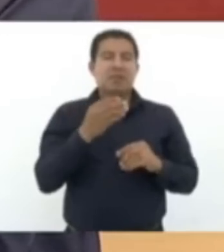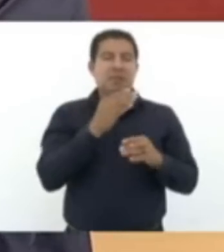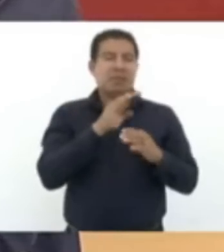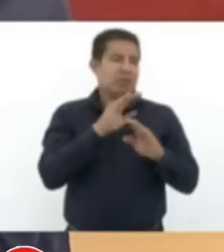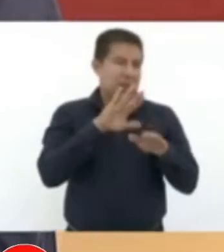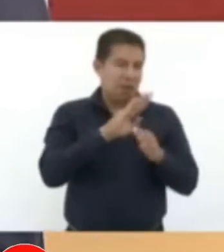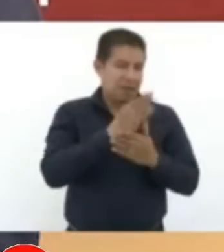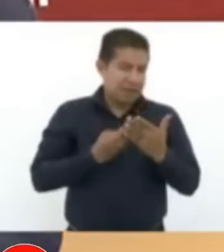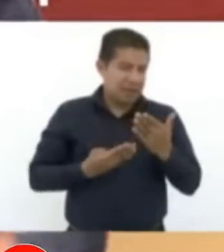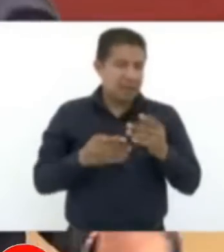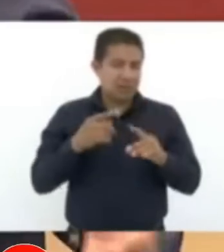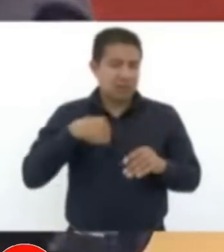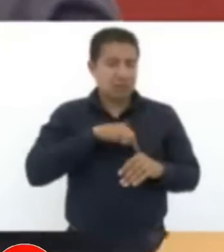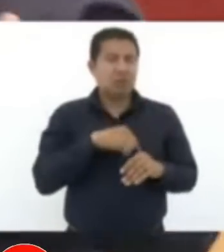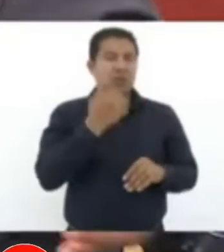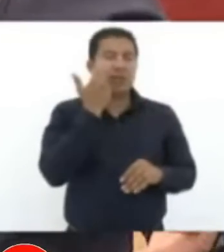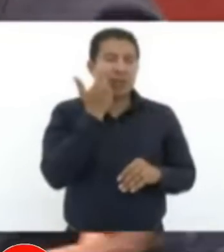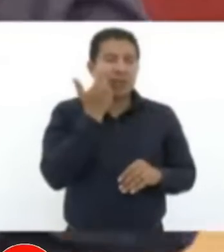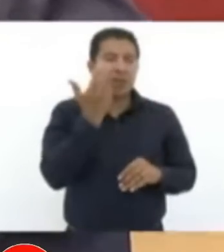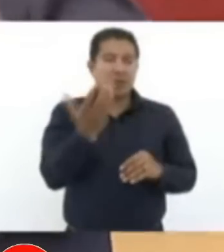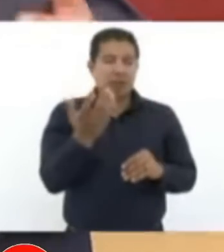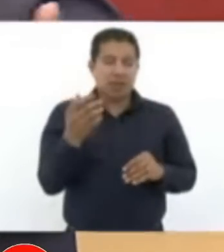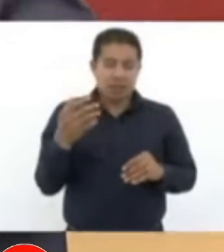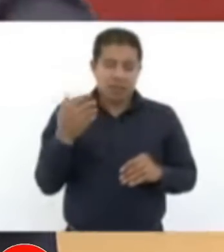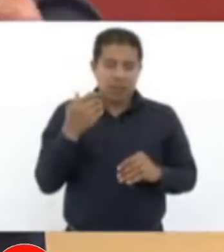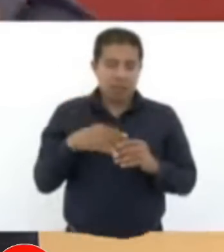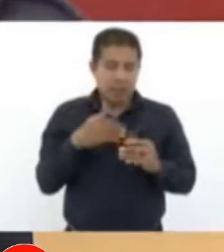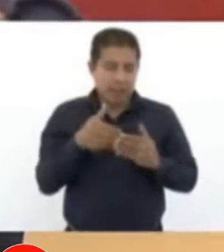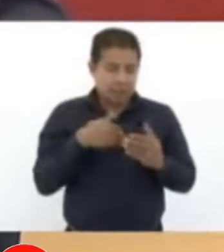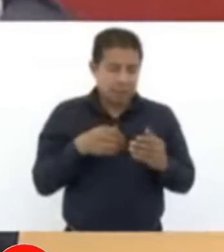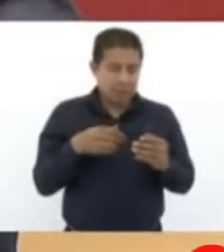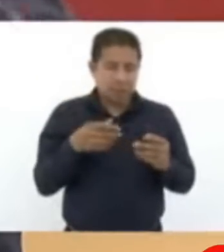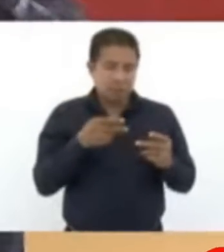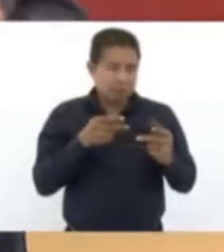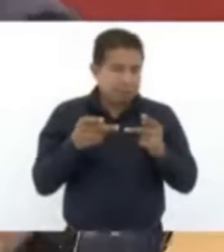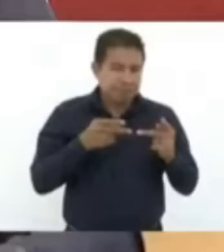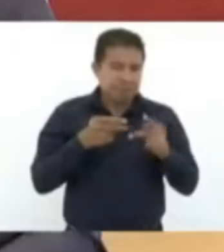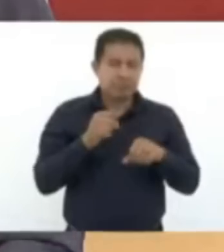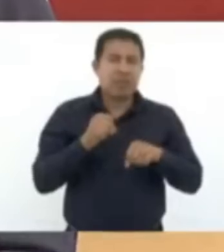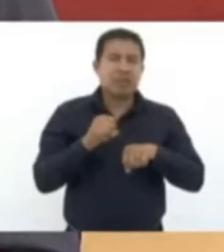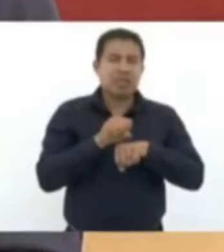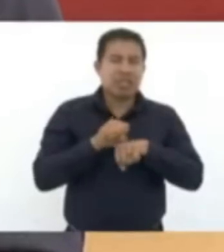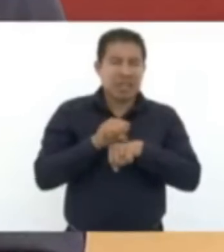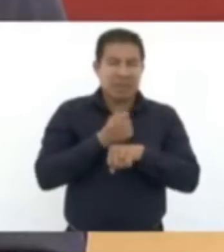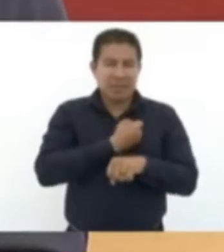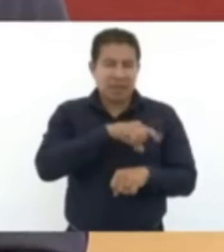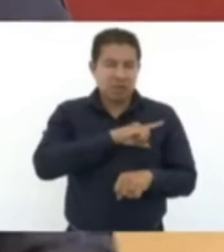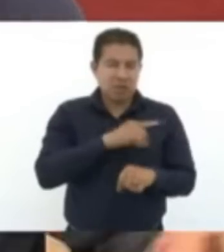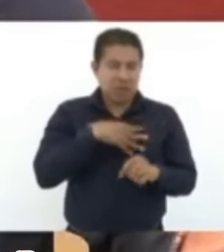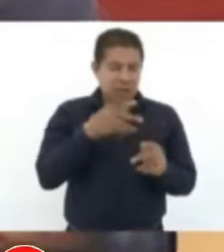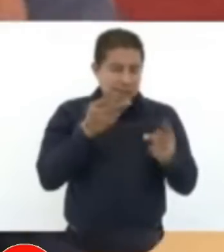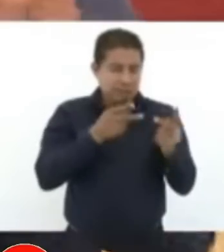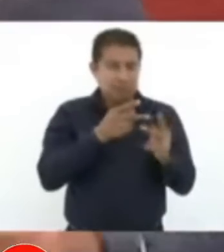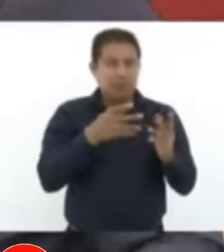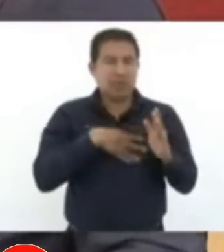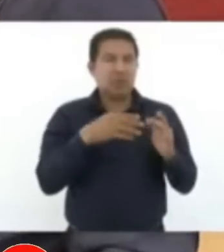porque queríamos levantar el sistema de salud. Y